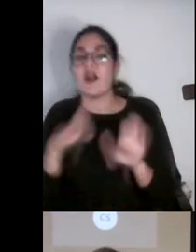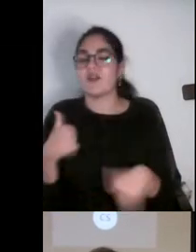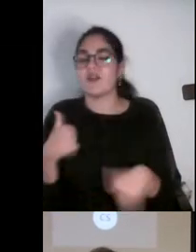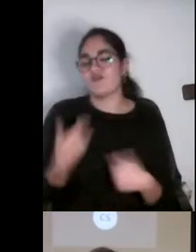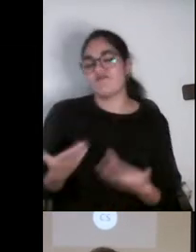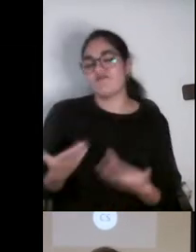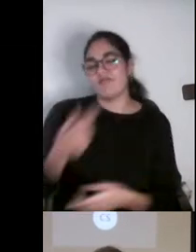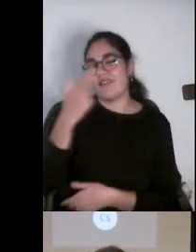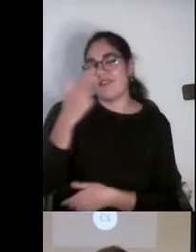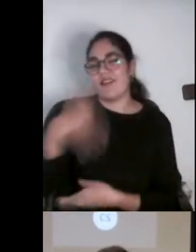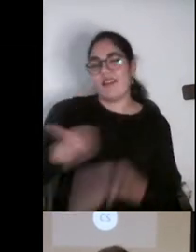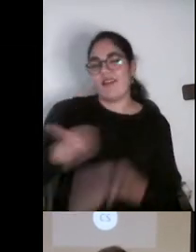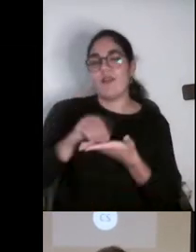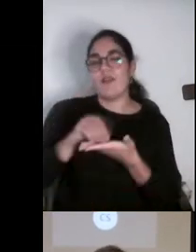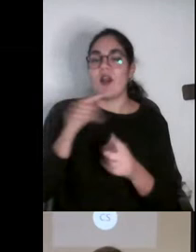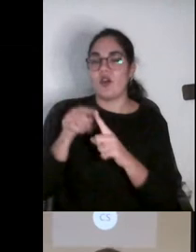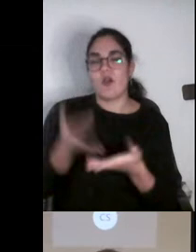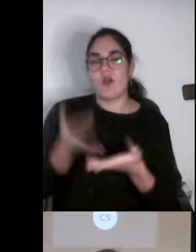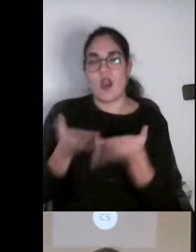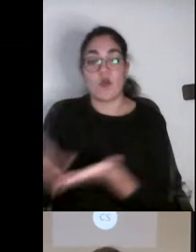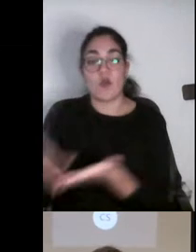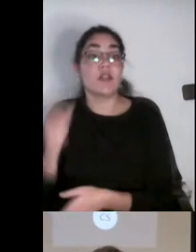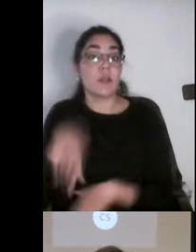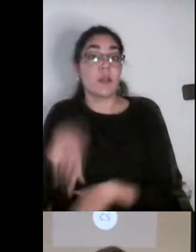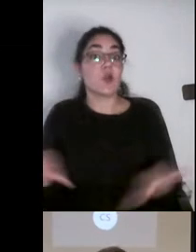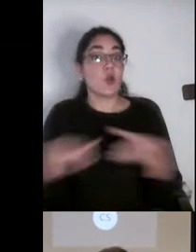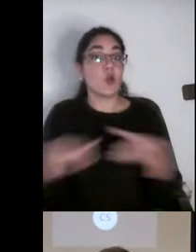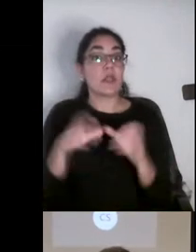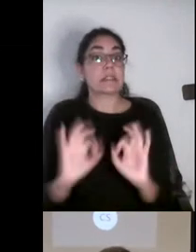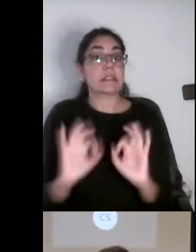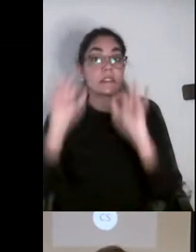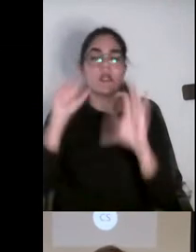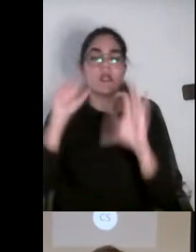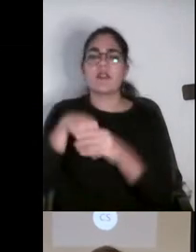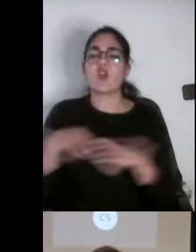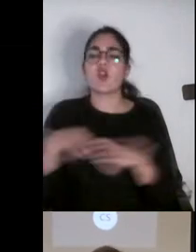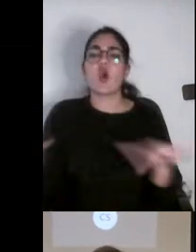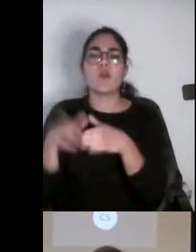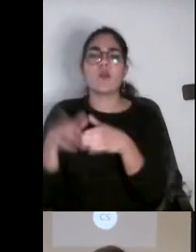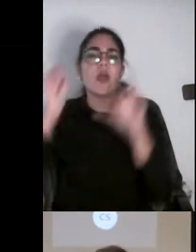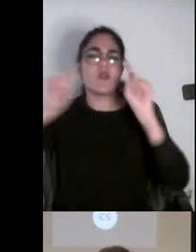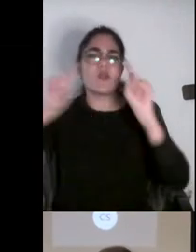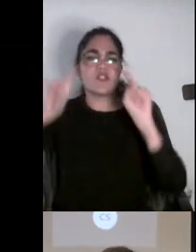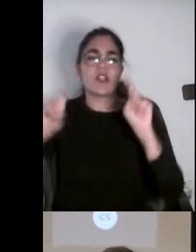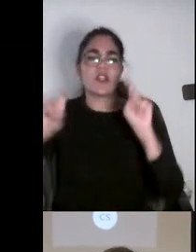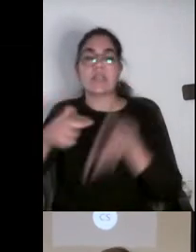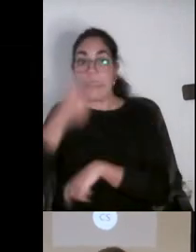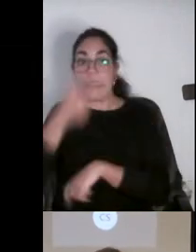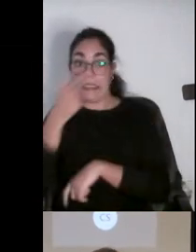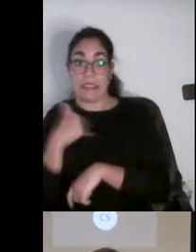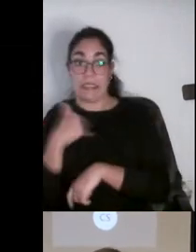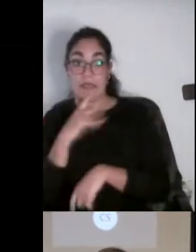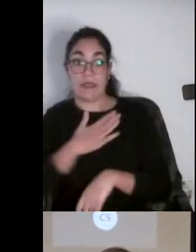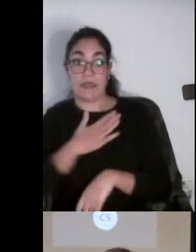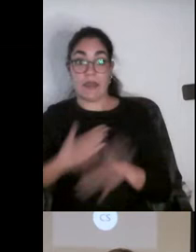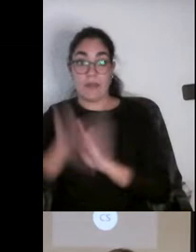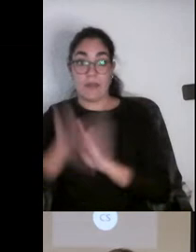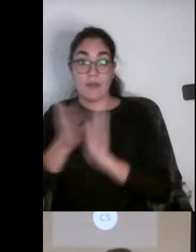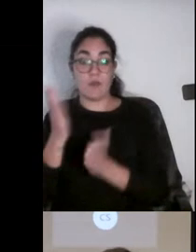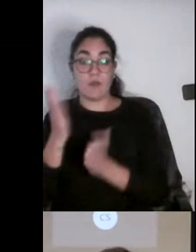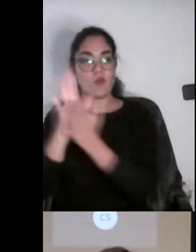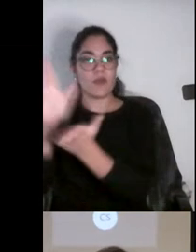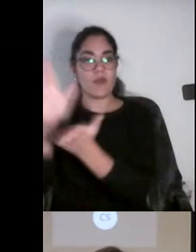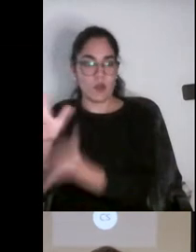Colaborar con comunidades que ya lo están haciendo, en el caso concreto con la comunidad de profesores que tienen interés en este tipo de publicación.